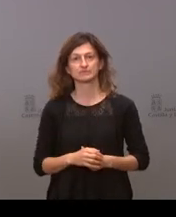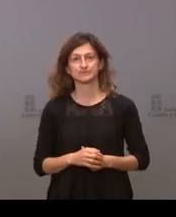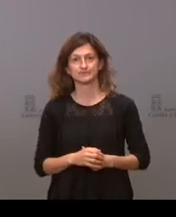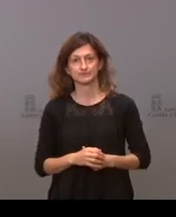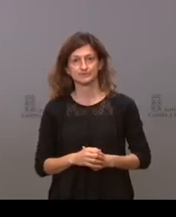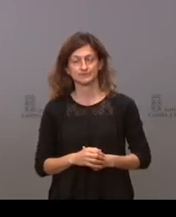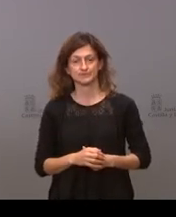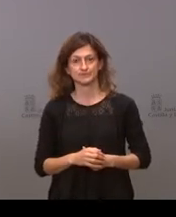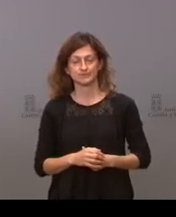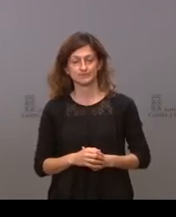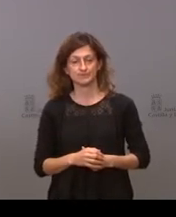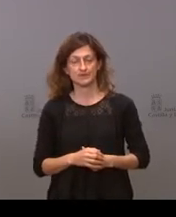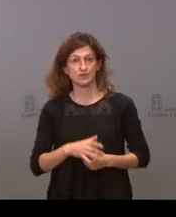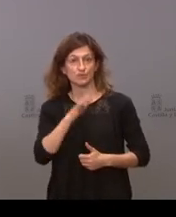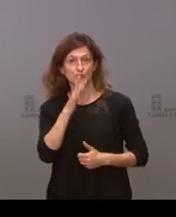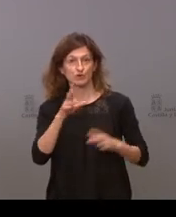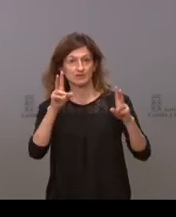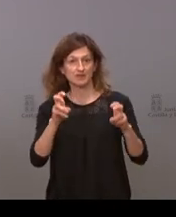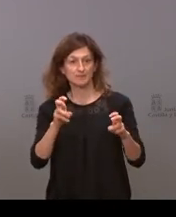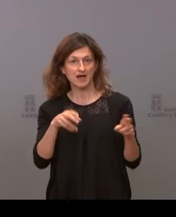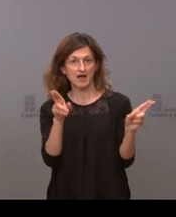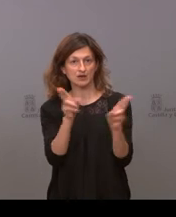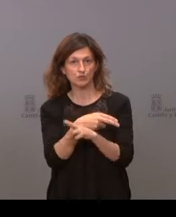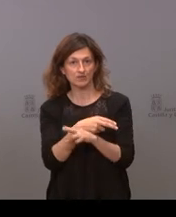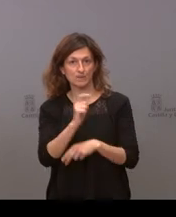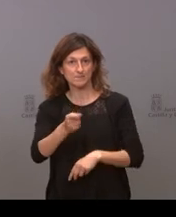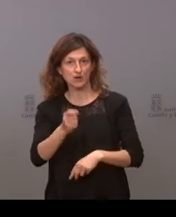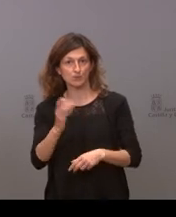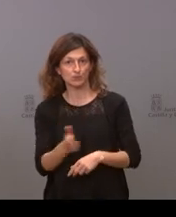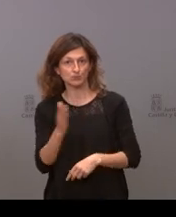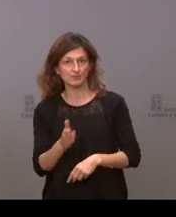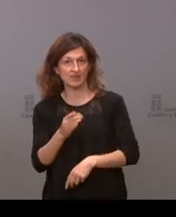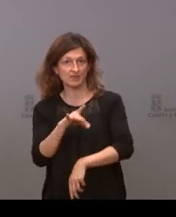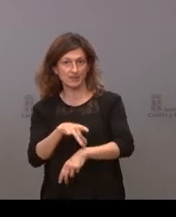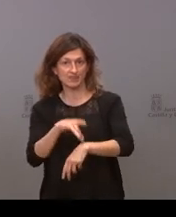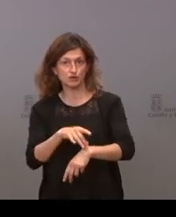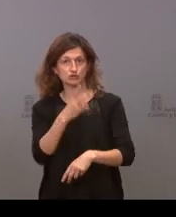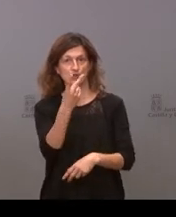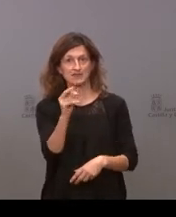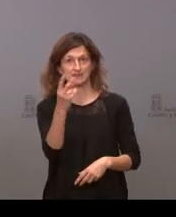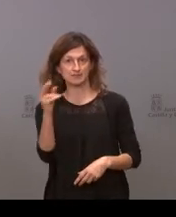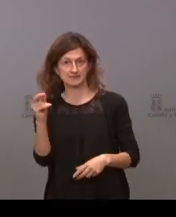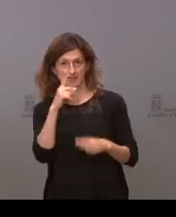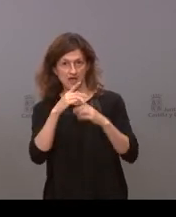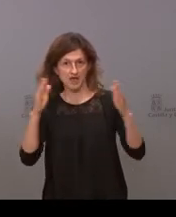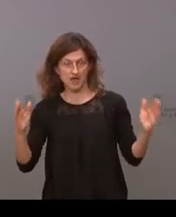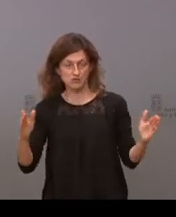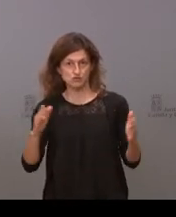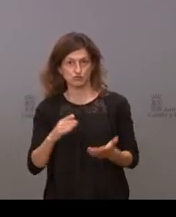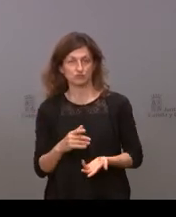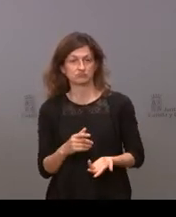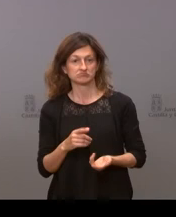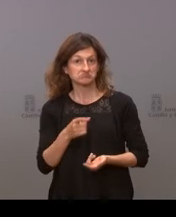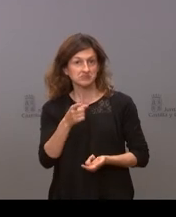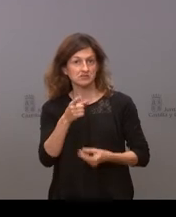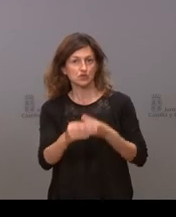ante la posible anulación del pago de productividad a los médicos en 2020 por parte del SACIL lo primero saber si realmente se